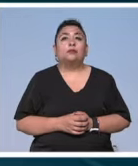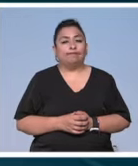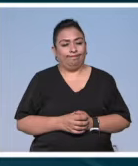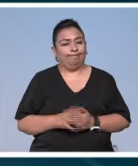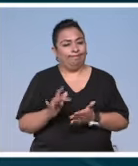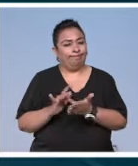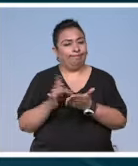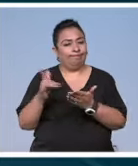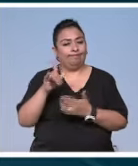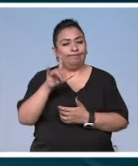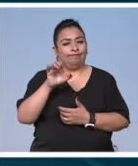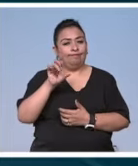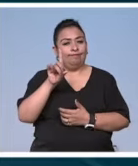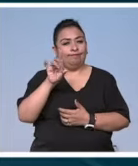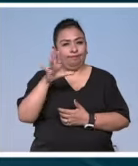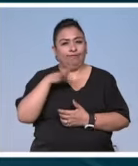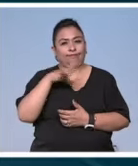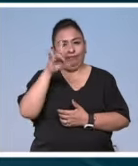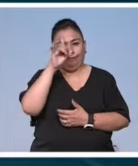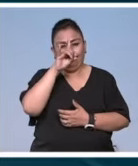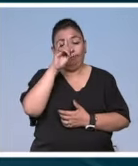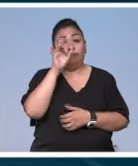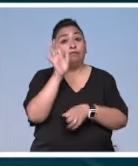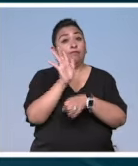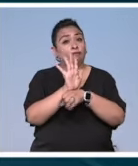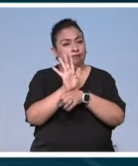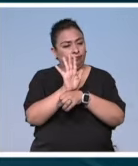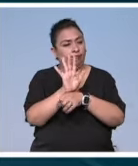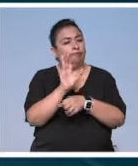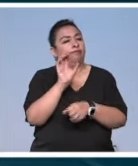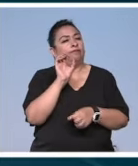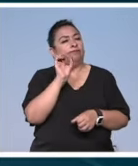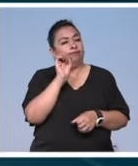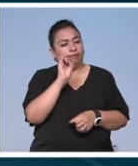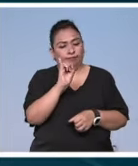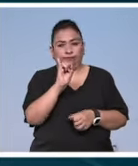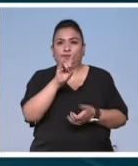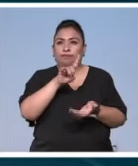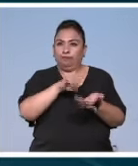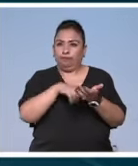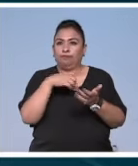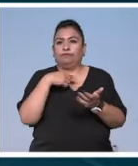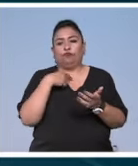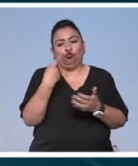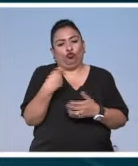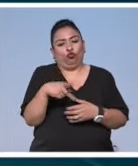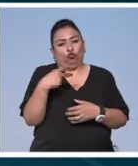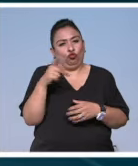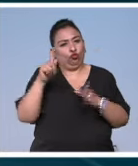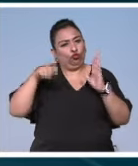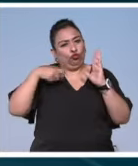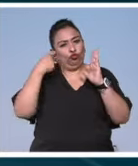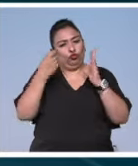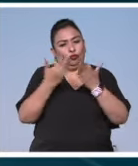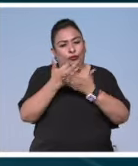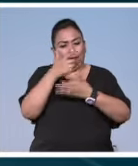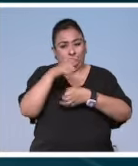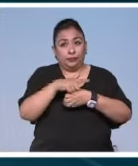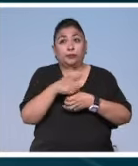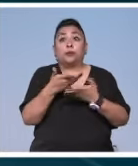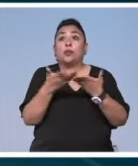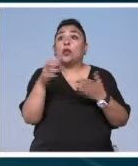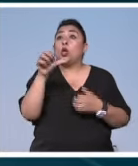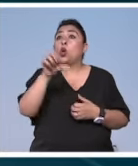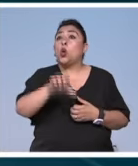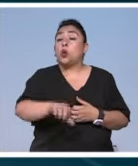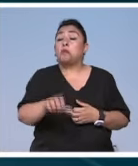Gracias a ti Leonardo por esta recomendación una película que por supuesto forma ya parte del imaginario cinematográfico nacional y